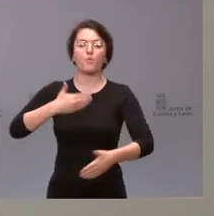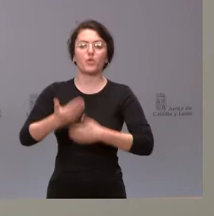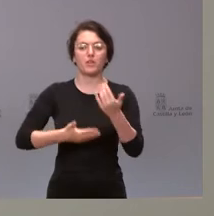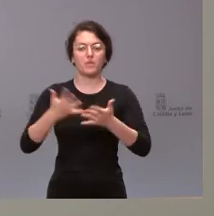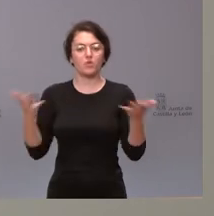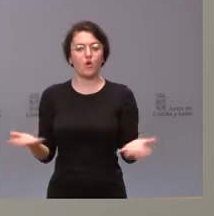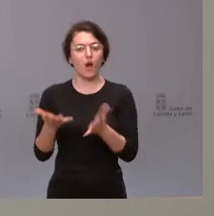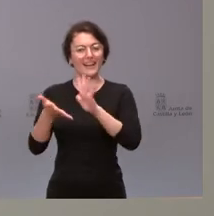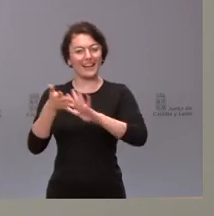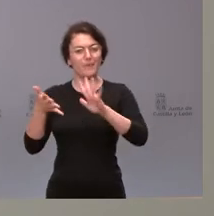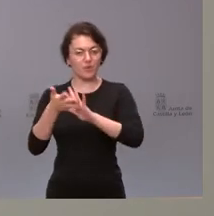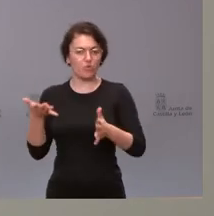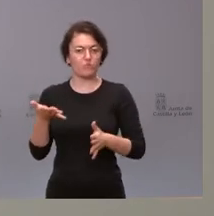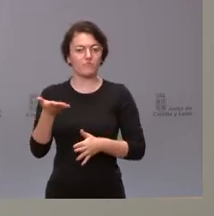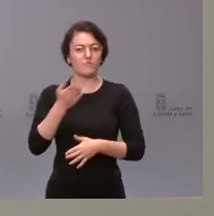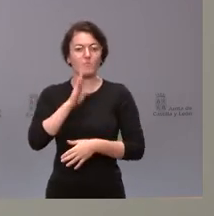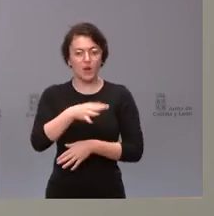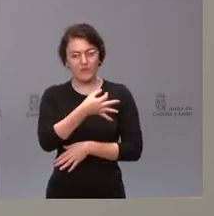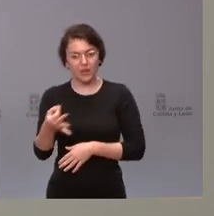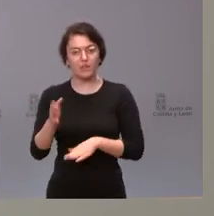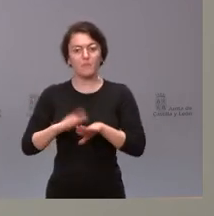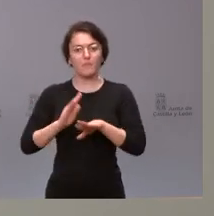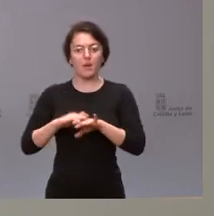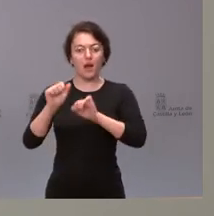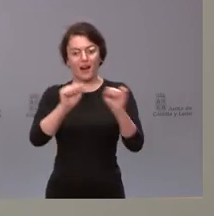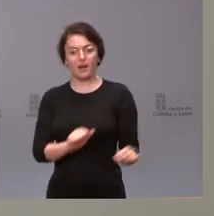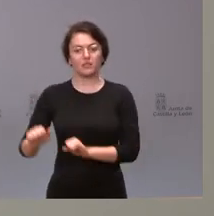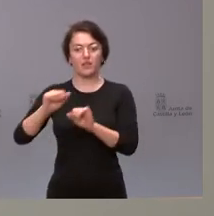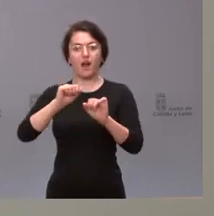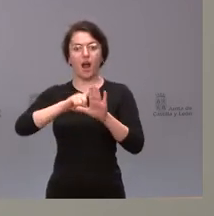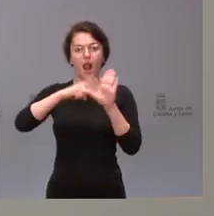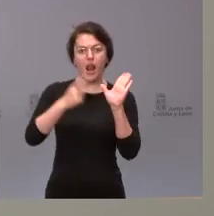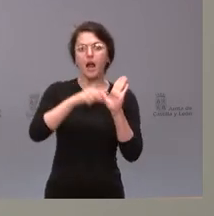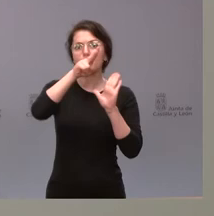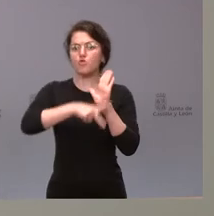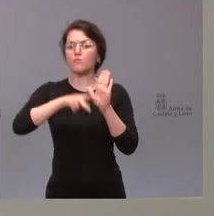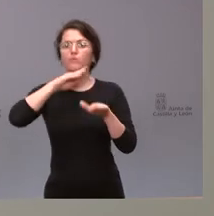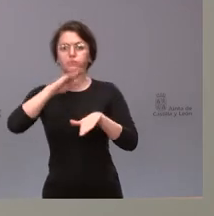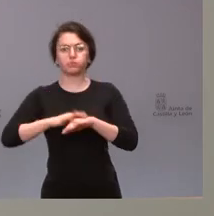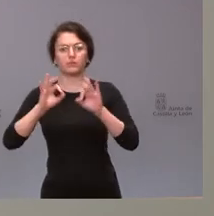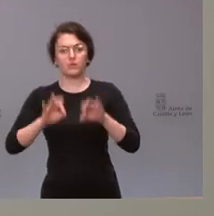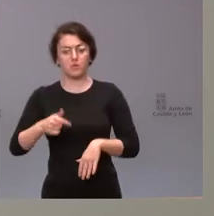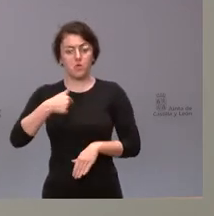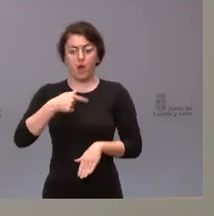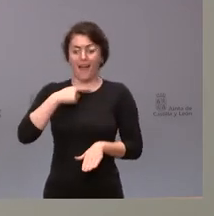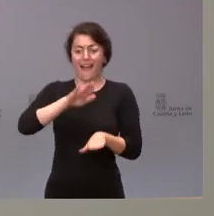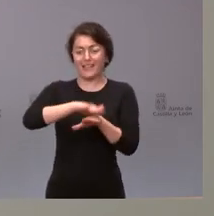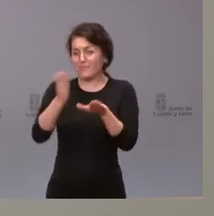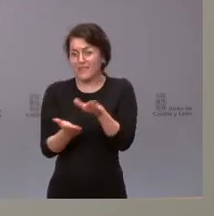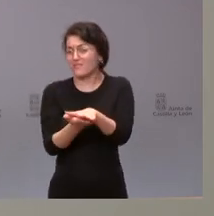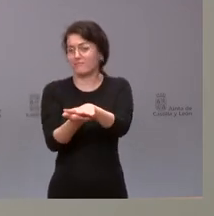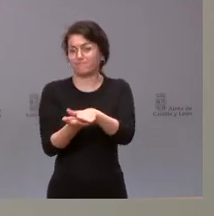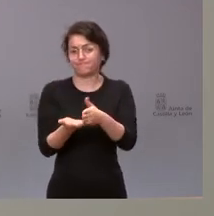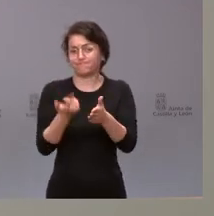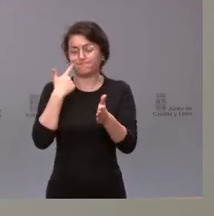y en este caso garantizando siempre el cumplimiento de la ley y de la norma. Yo el expediente concreto no se lo puedo relatar y